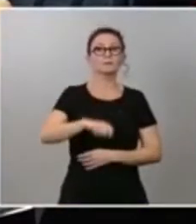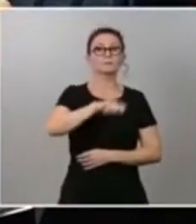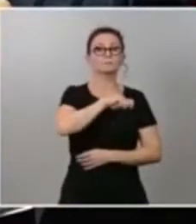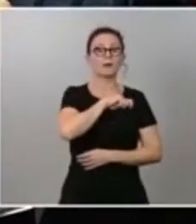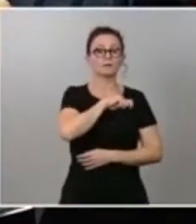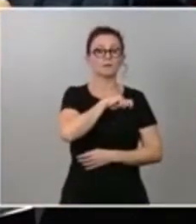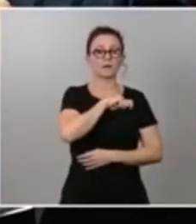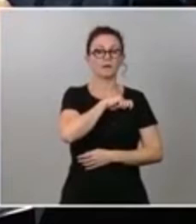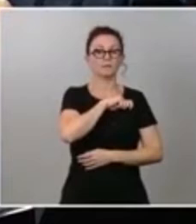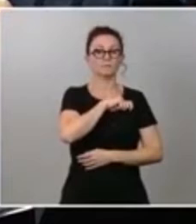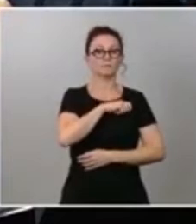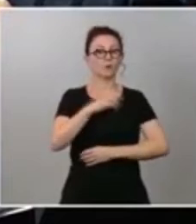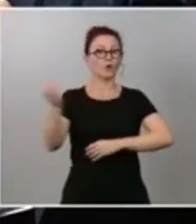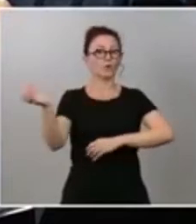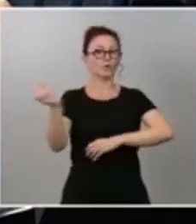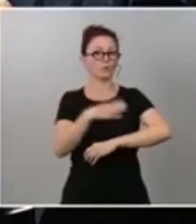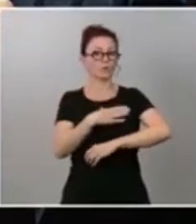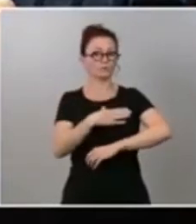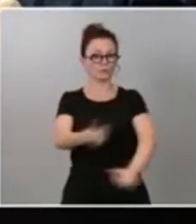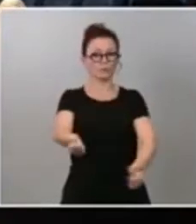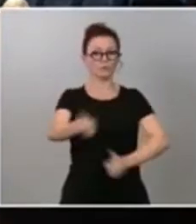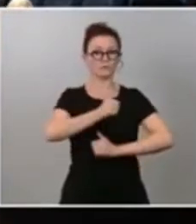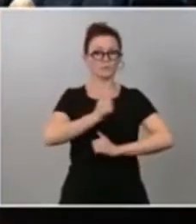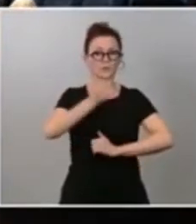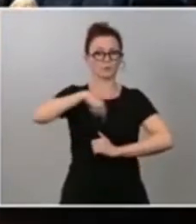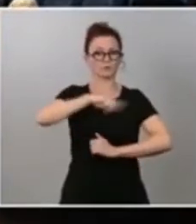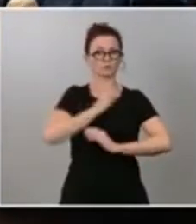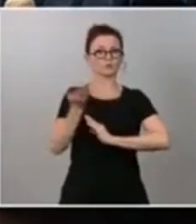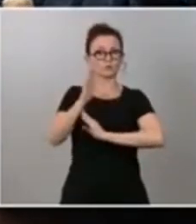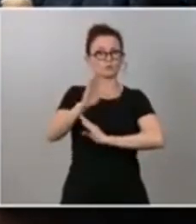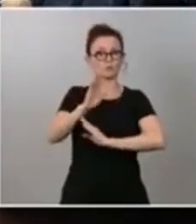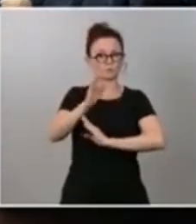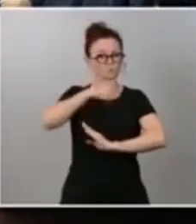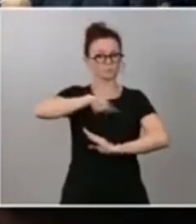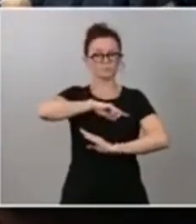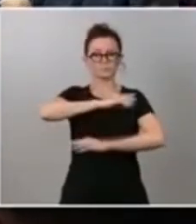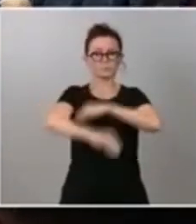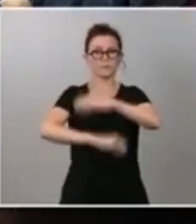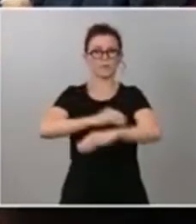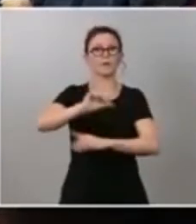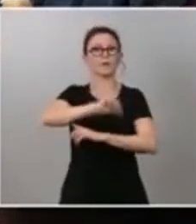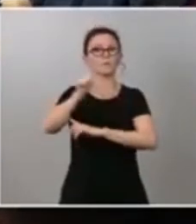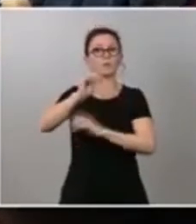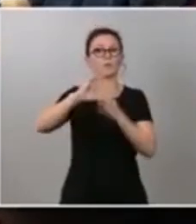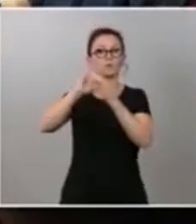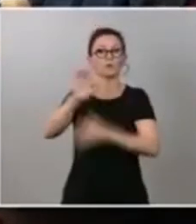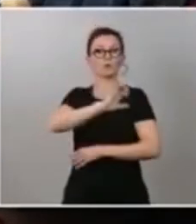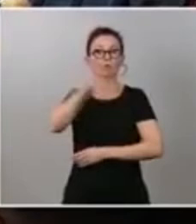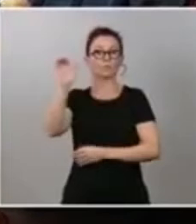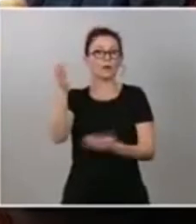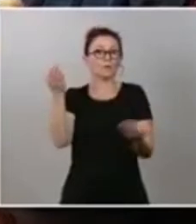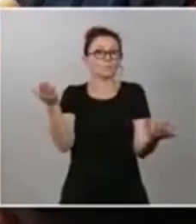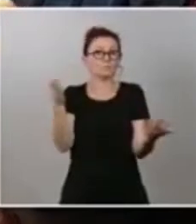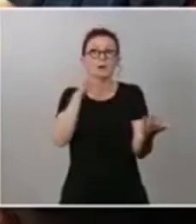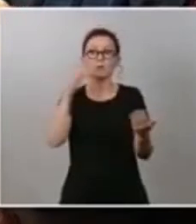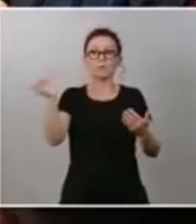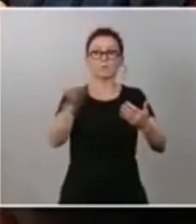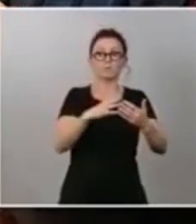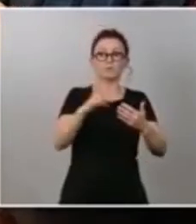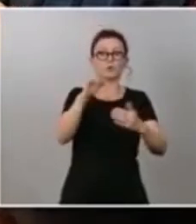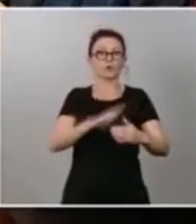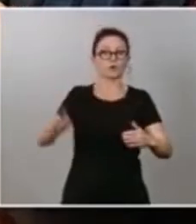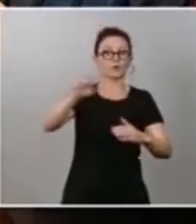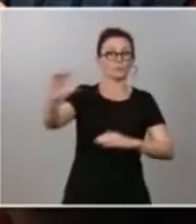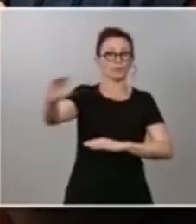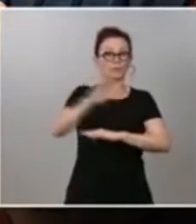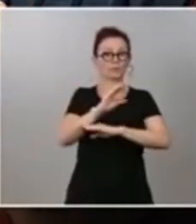reaseguro del desempleo que nosotros hemos propuesto y que se aprobó en el Eurogrupo por tanto y ahora tenemos el fondo de recuperación yo entiendo que hay